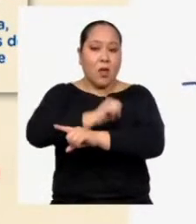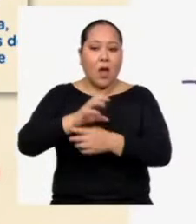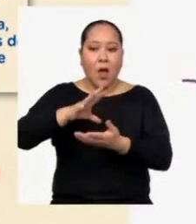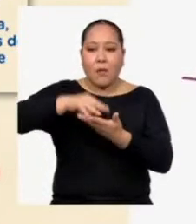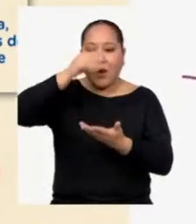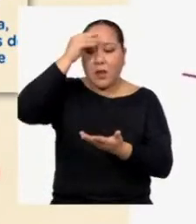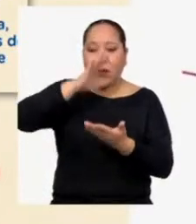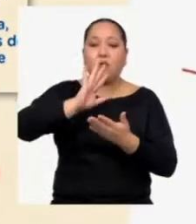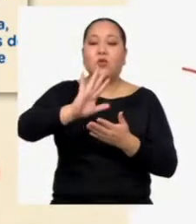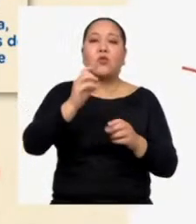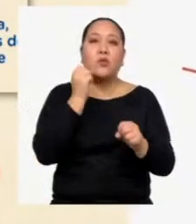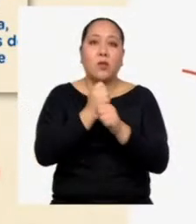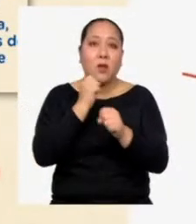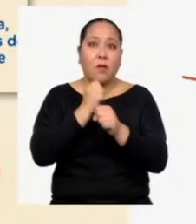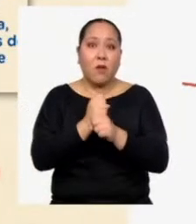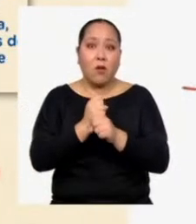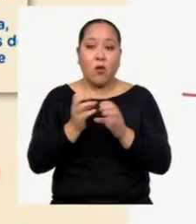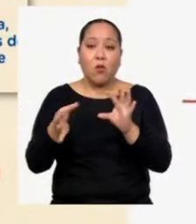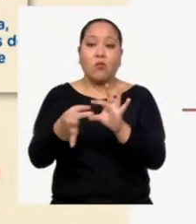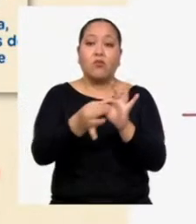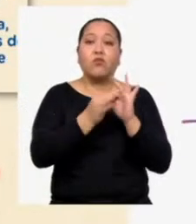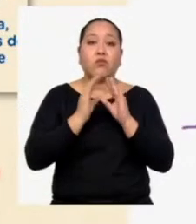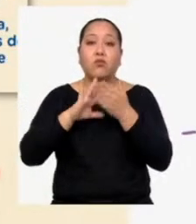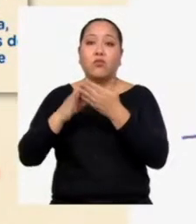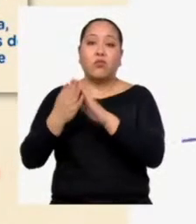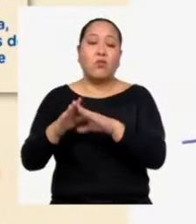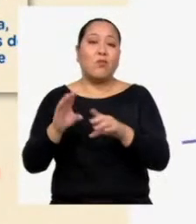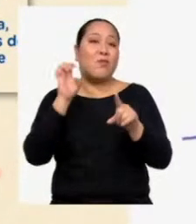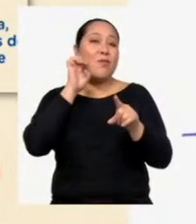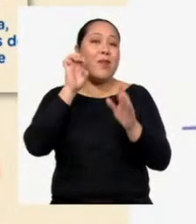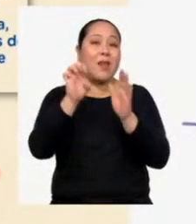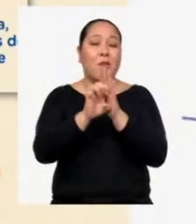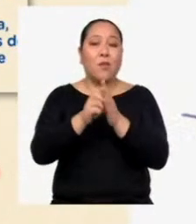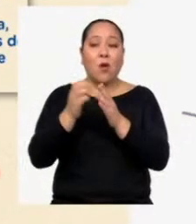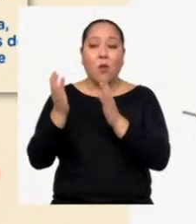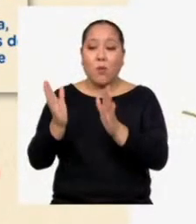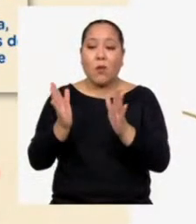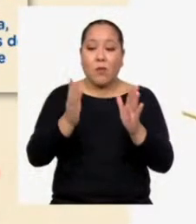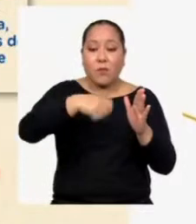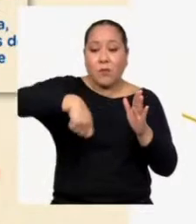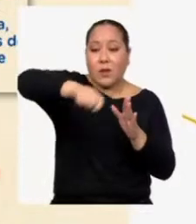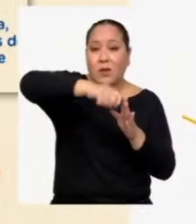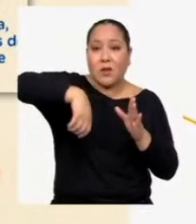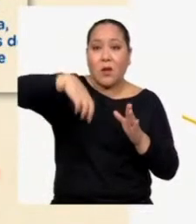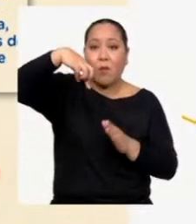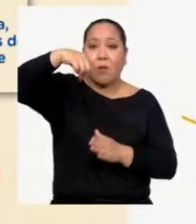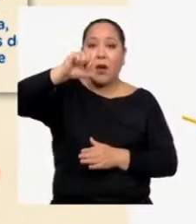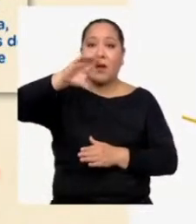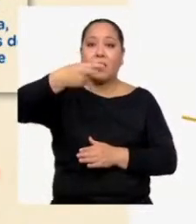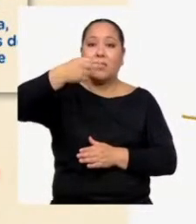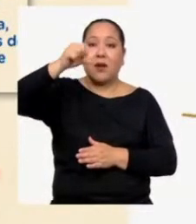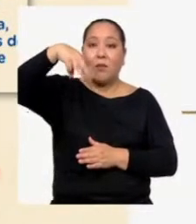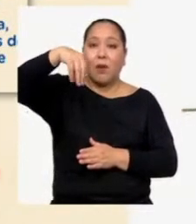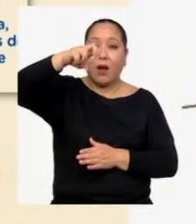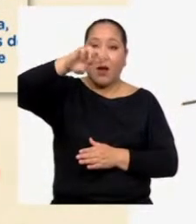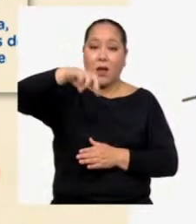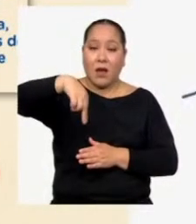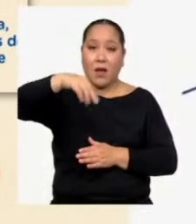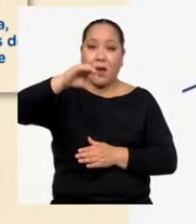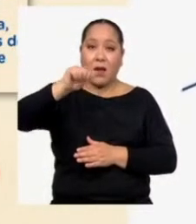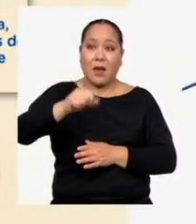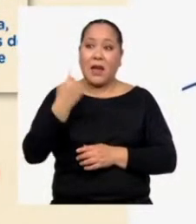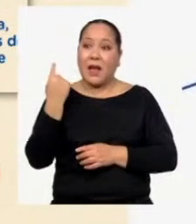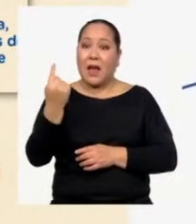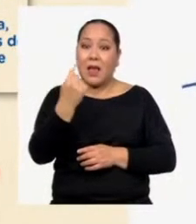se hace en comunidad Como la preparación de la pachamanca Donde cada integrante de la familia participa